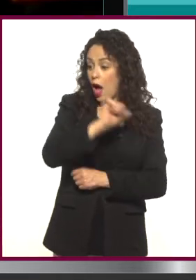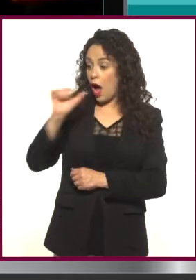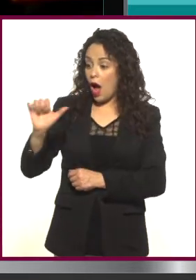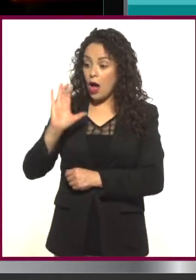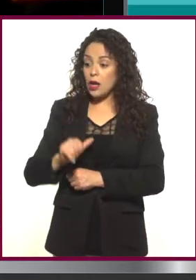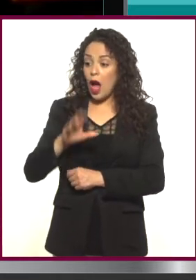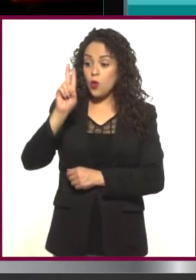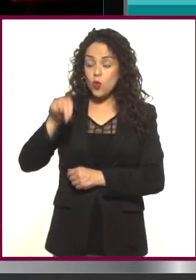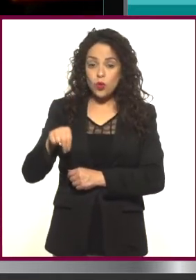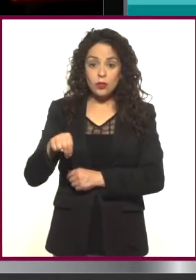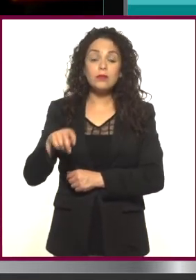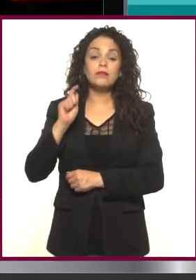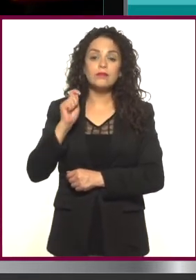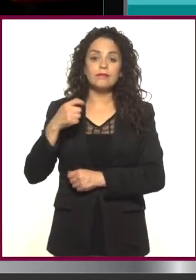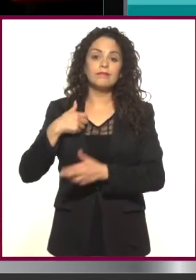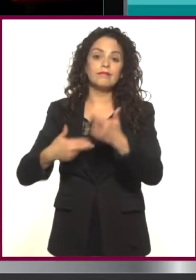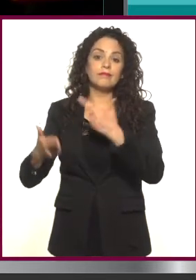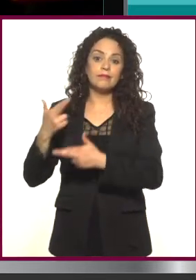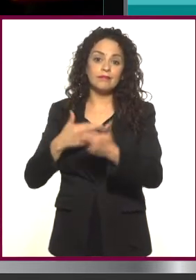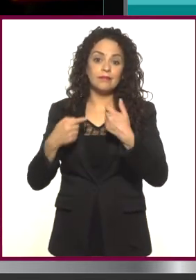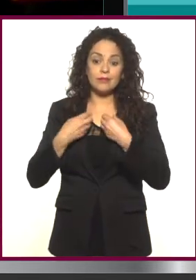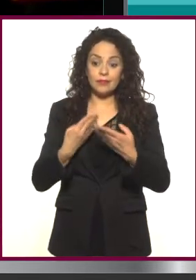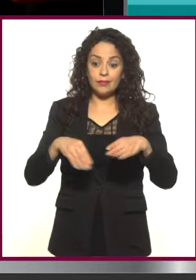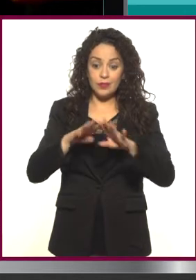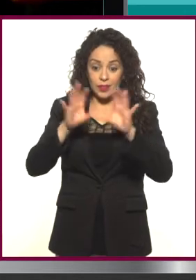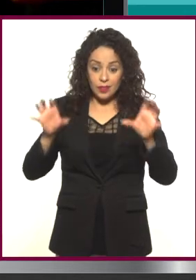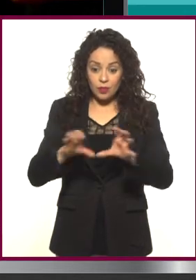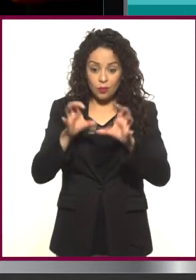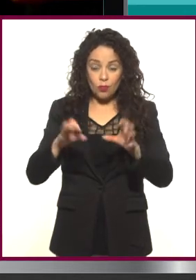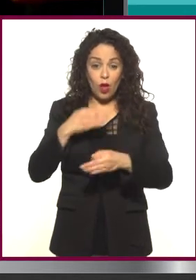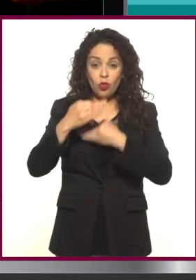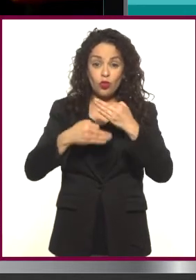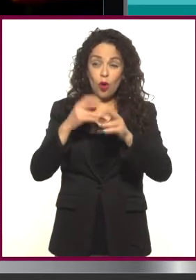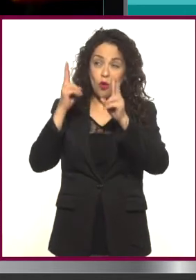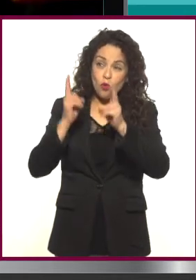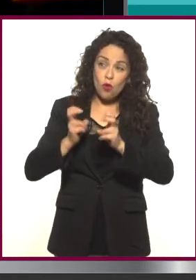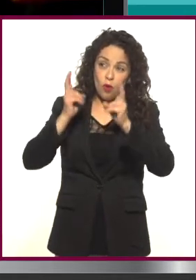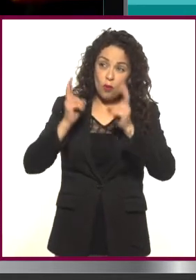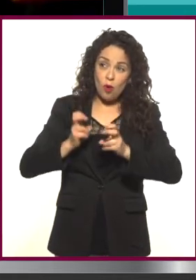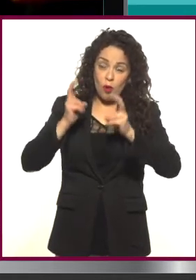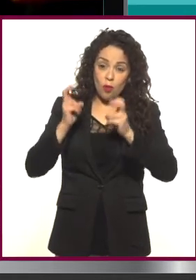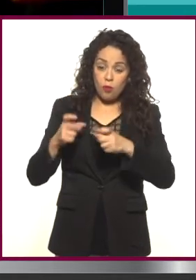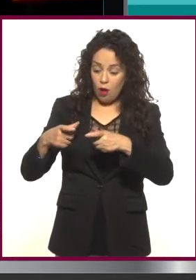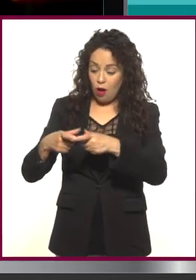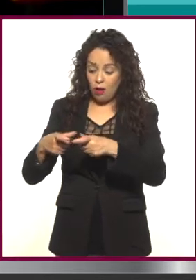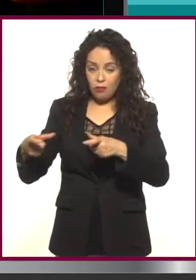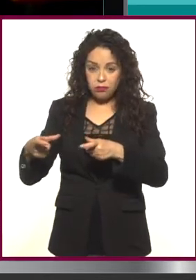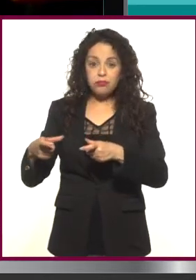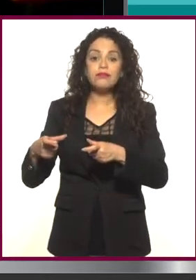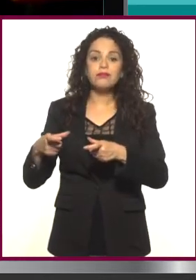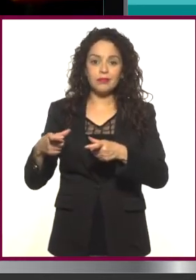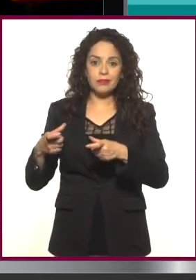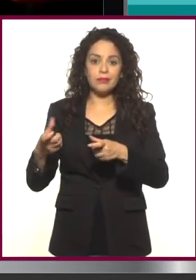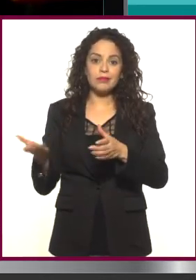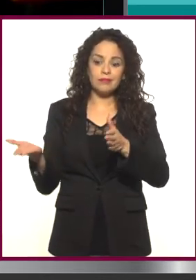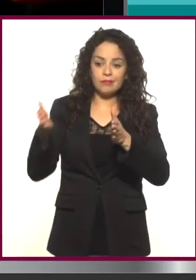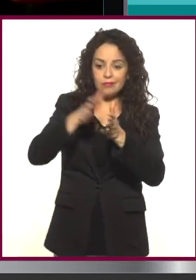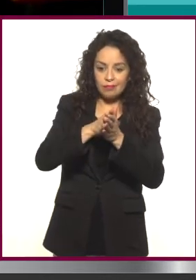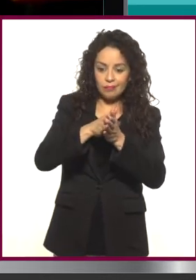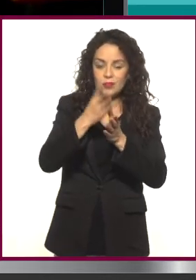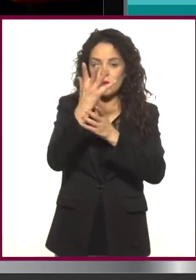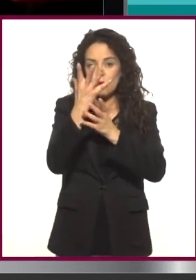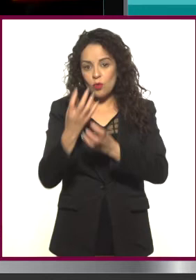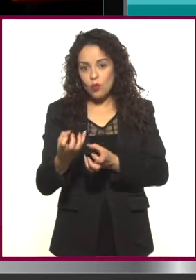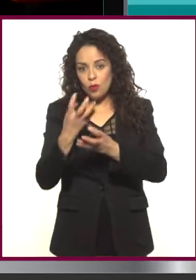tuve yo que regresar a mi compu y bajar todos los cassettes. O sea, había que conectar la cámara, descargar,